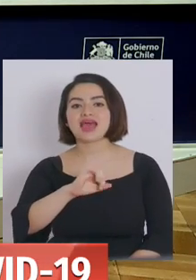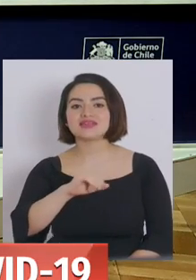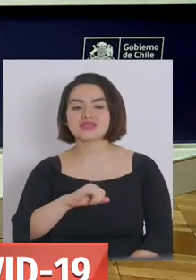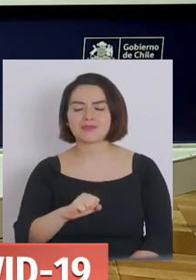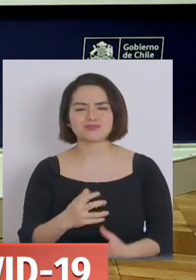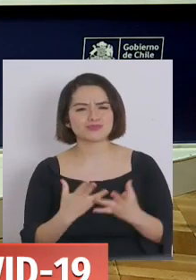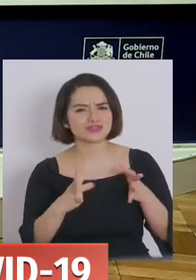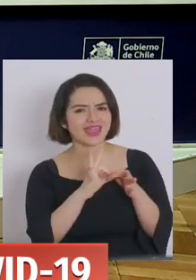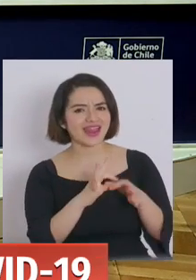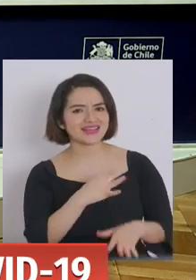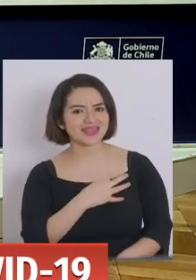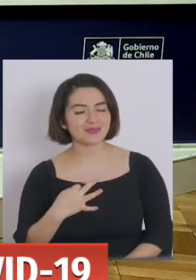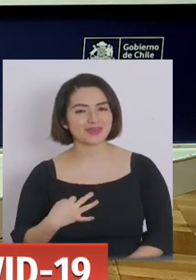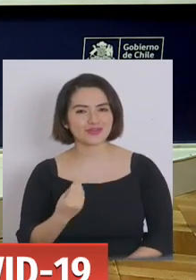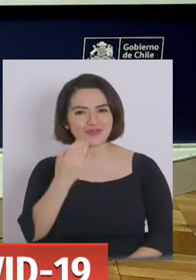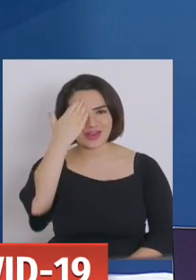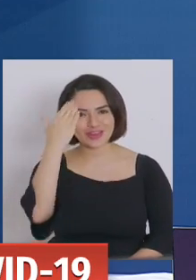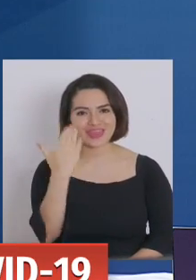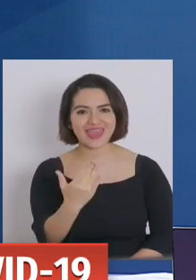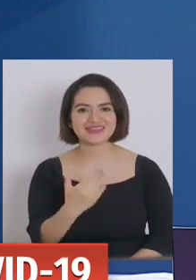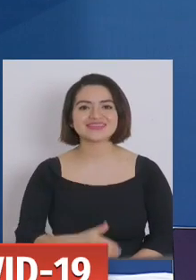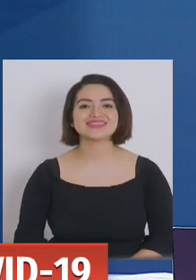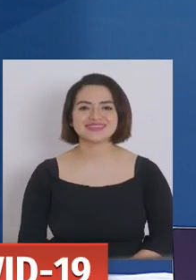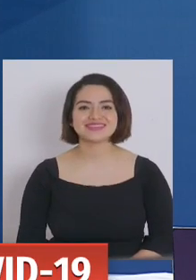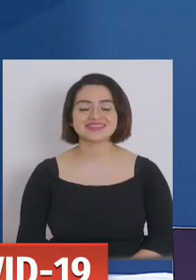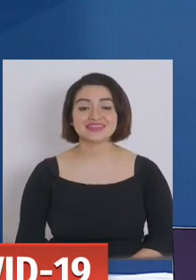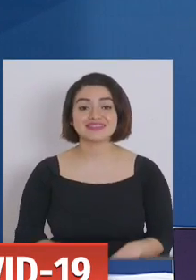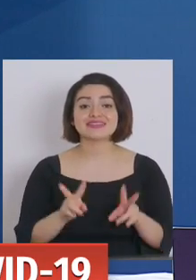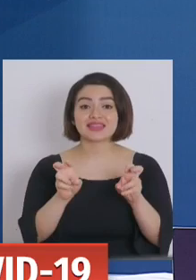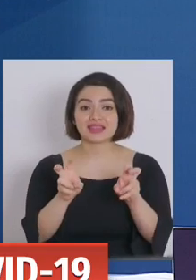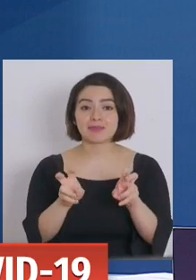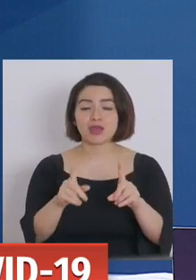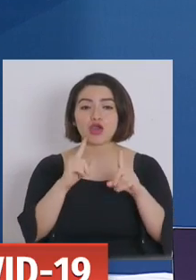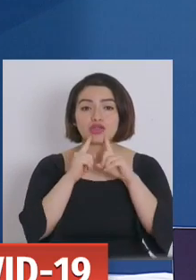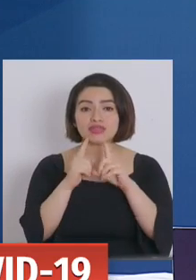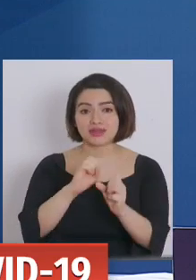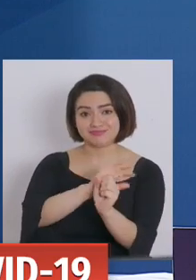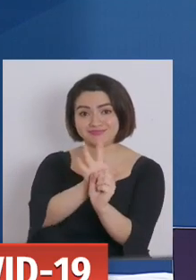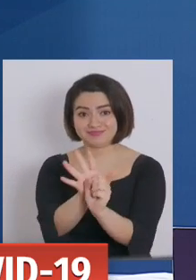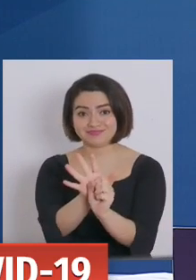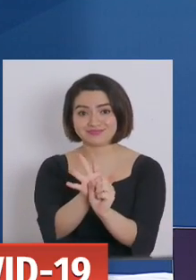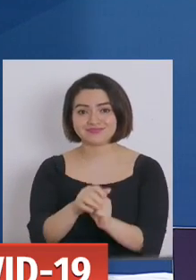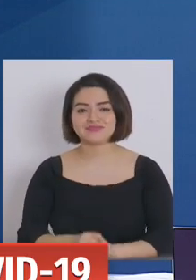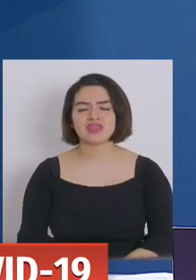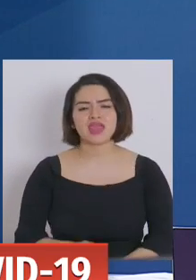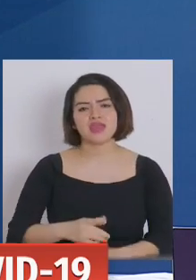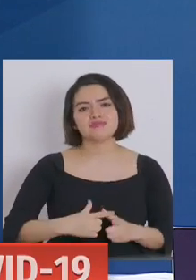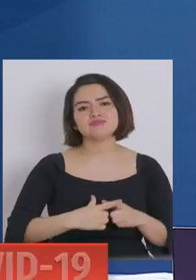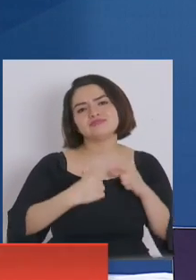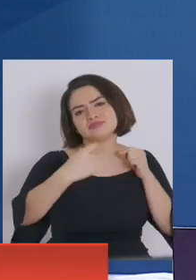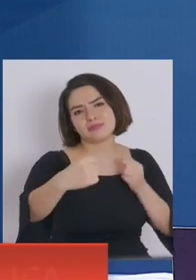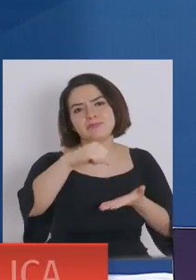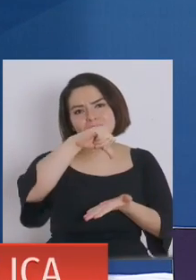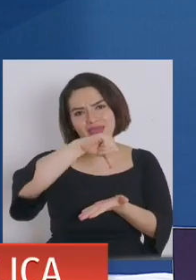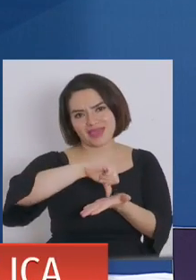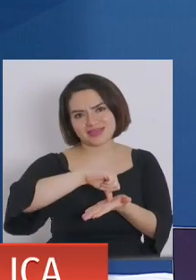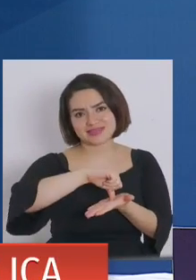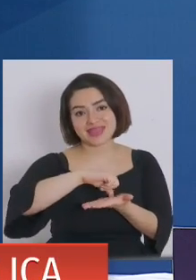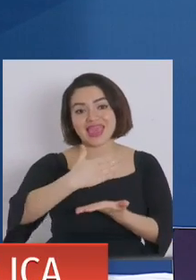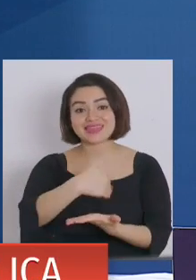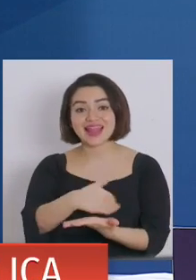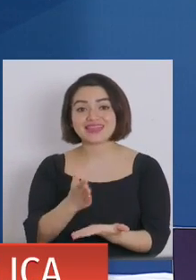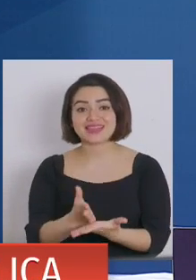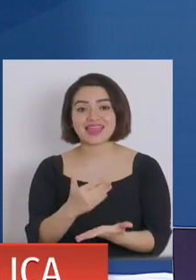Muchas gracias, Ministro. Muy buenos días. Con respecto a las residencias sanitarias que tenemos implementadas a lo largo de nuestro país, que es una de las